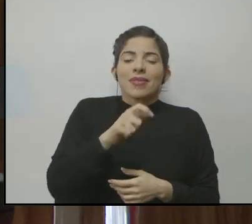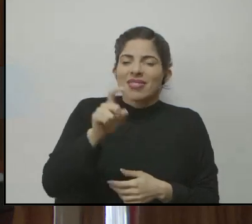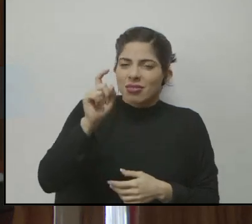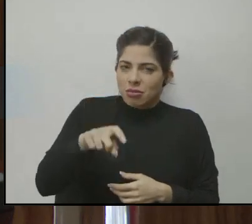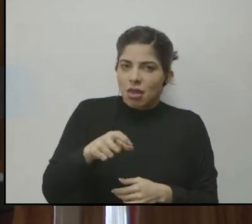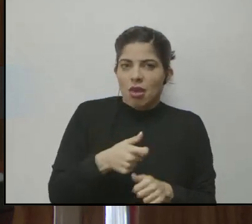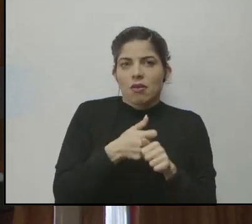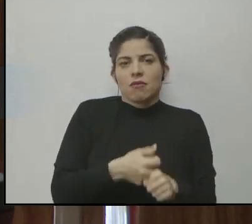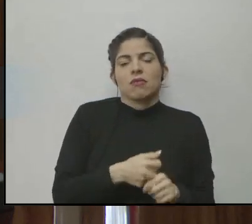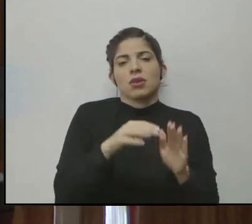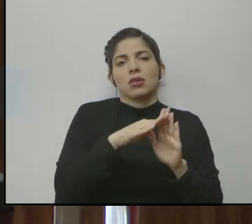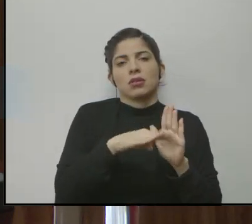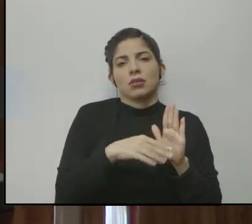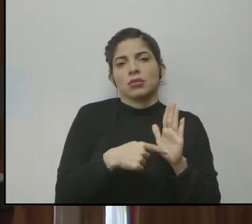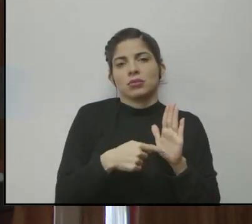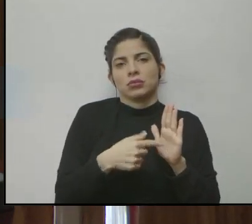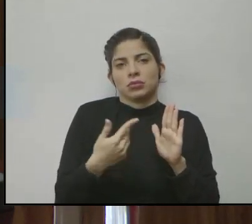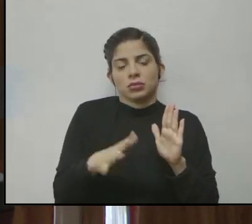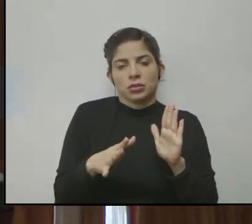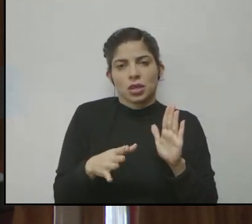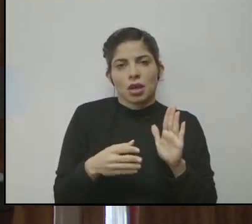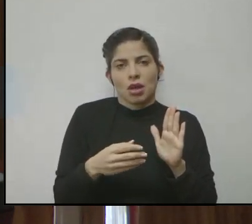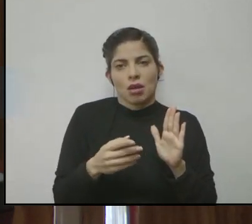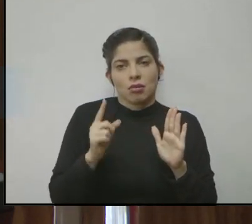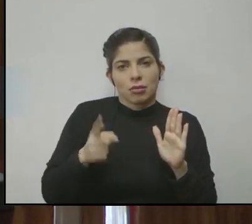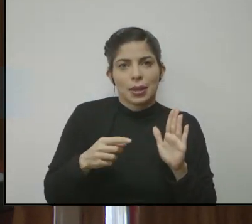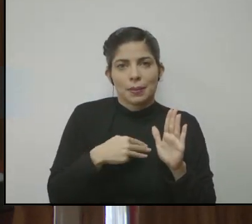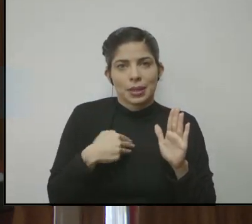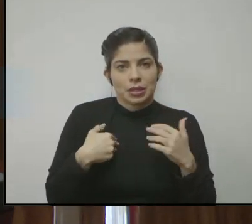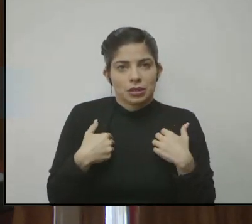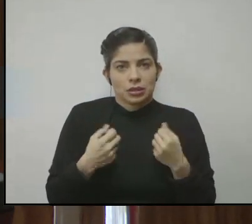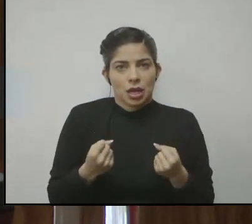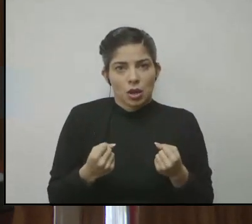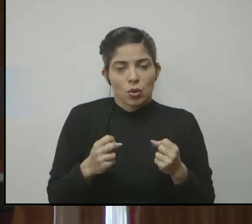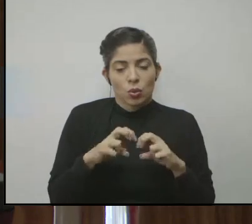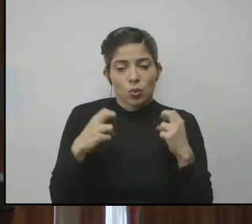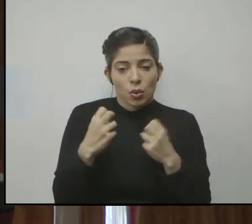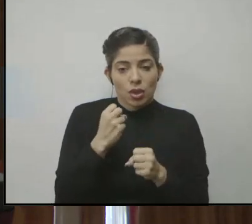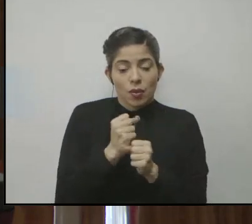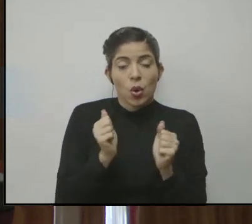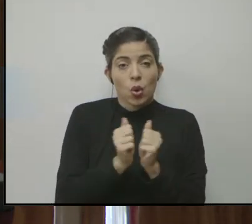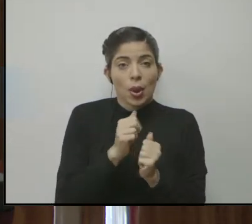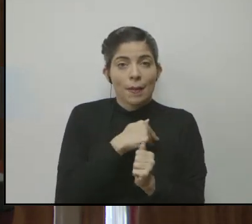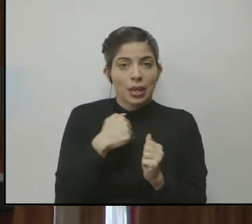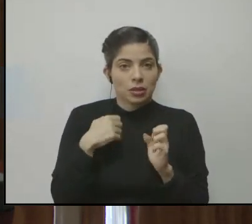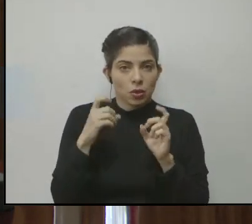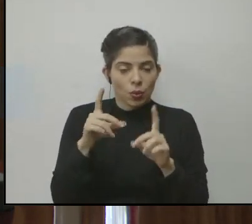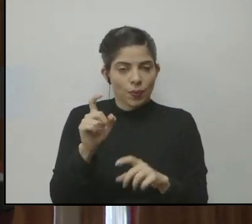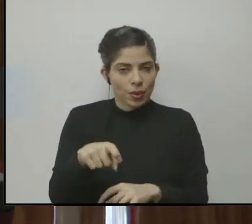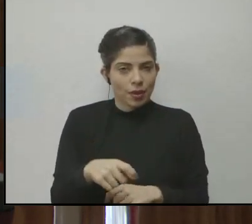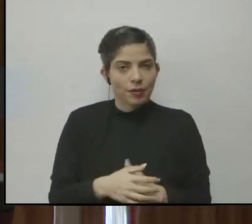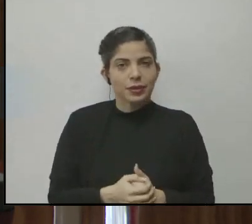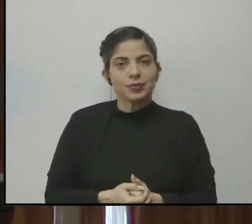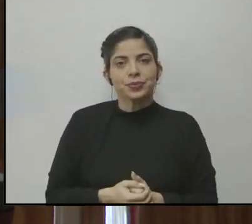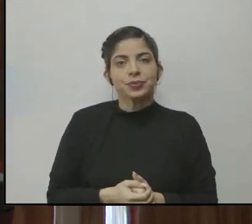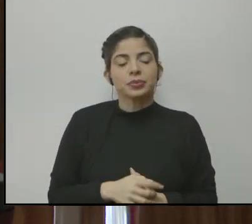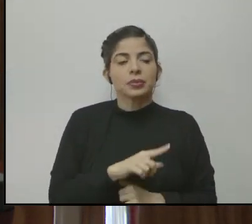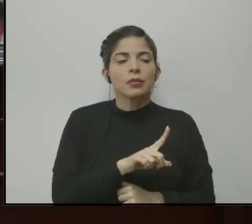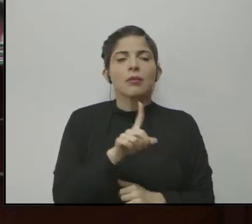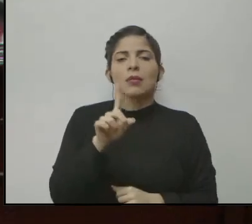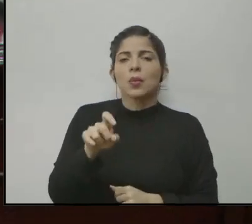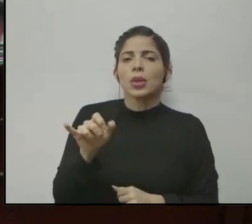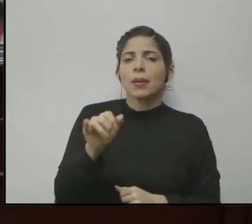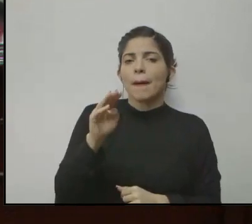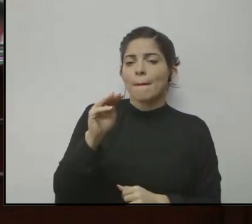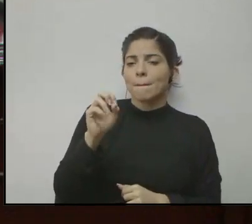que adherirse a los protocolos que está estableciendo el Ministerio de Salud en la mesa de trabajo con el Ministerio de Educación. Consulta